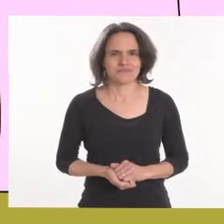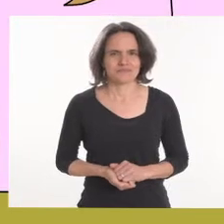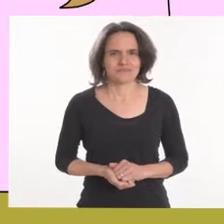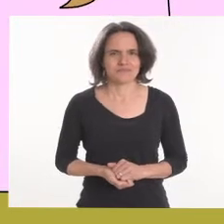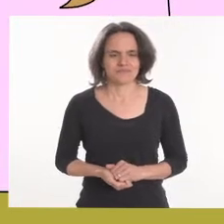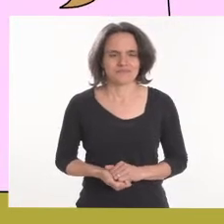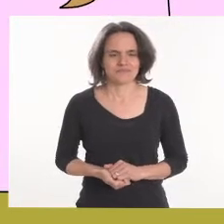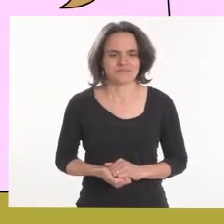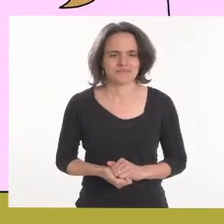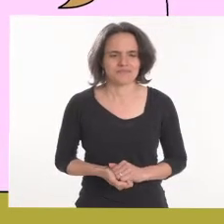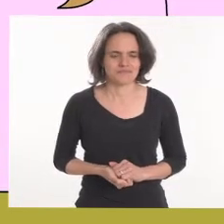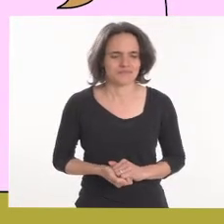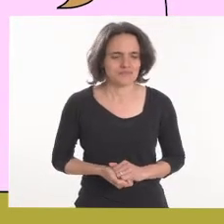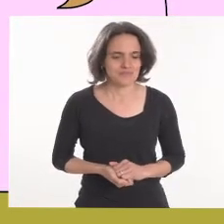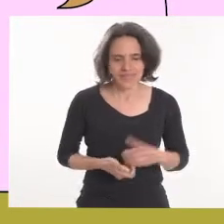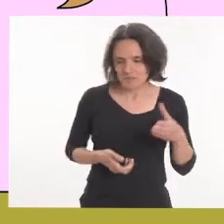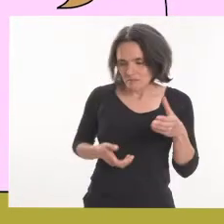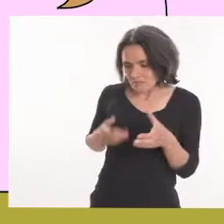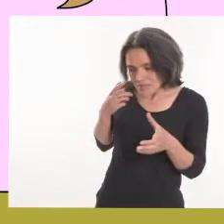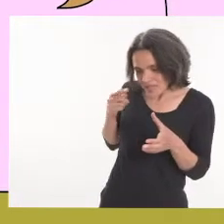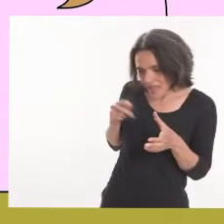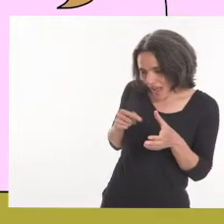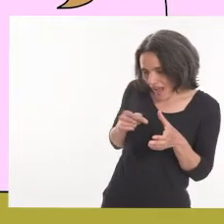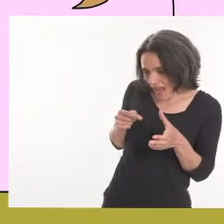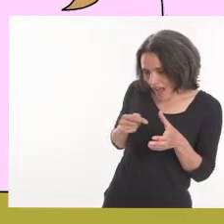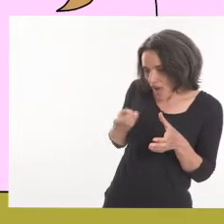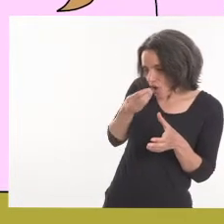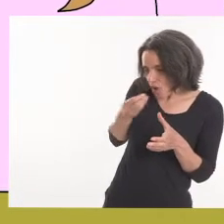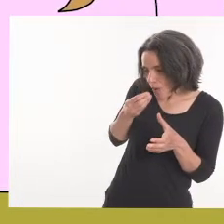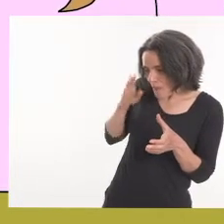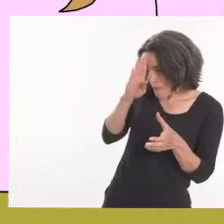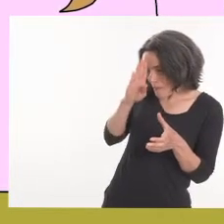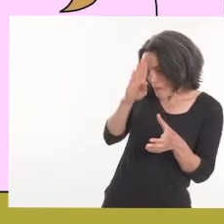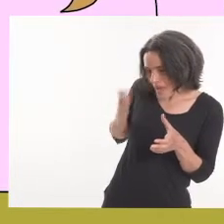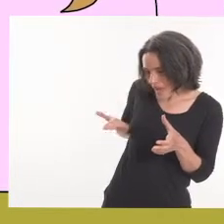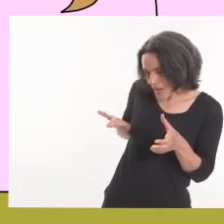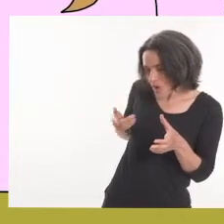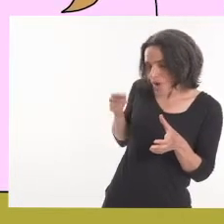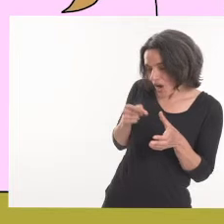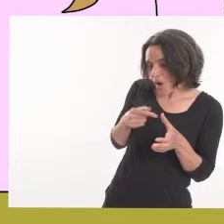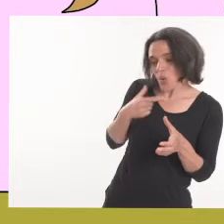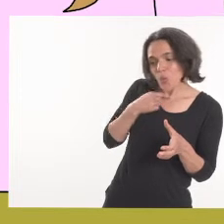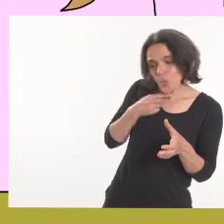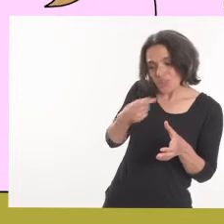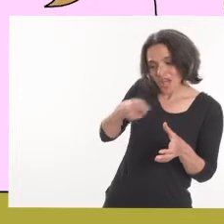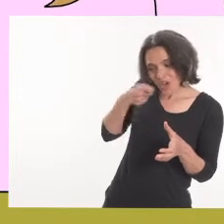Mira hijo, mira cómo come el perrito. A él le encanta comer.